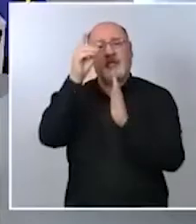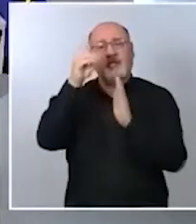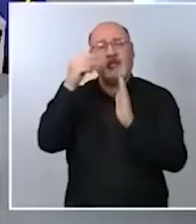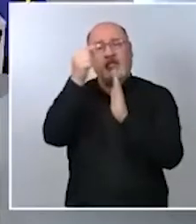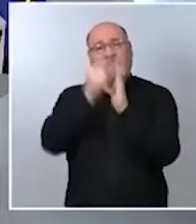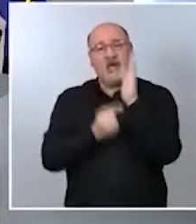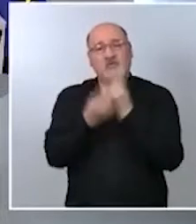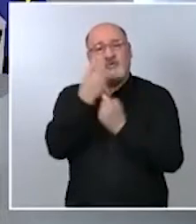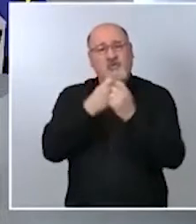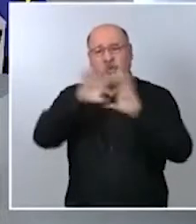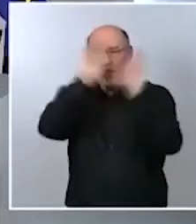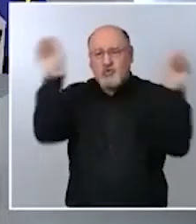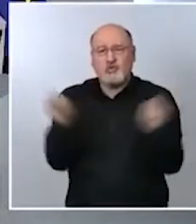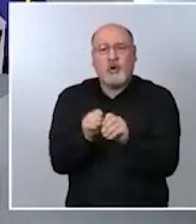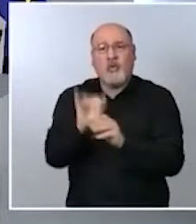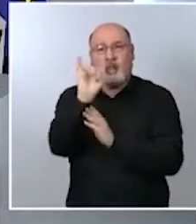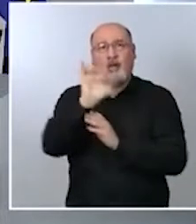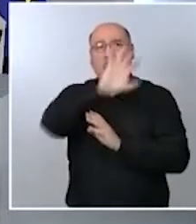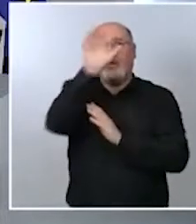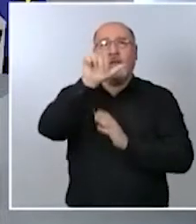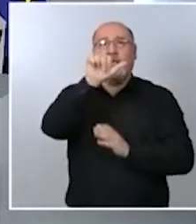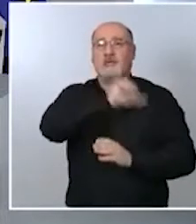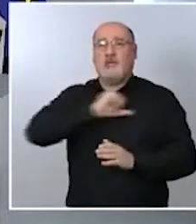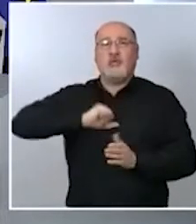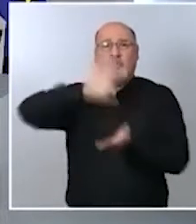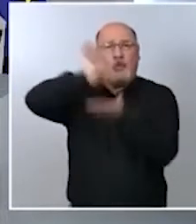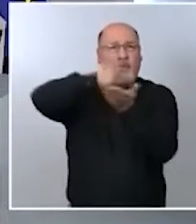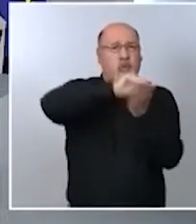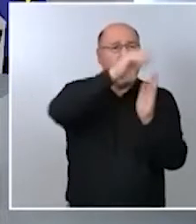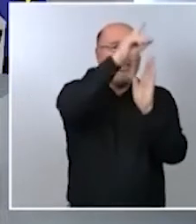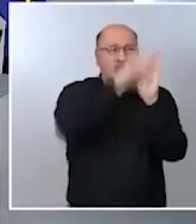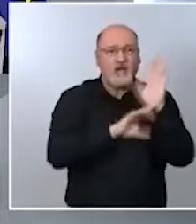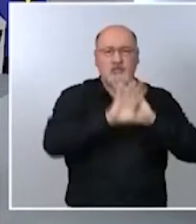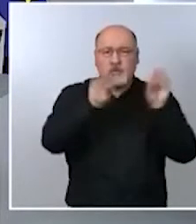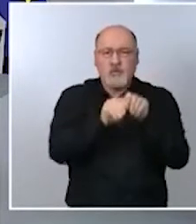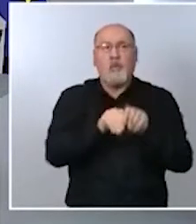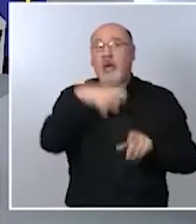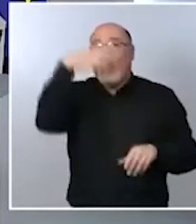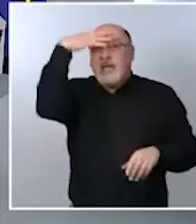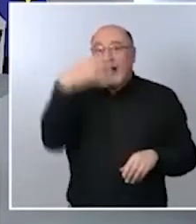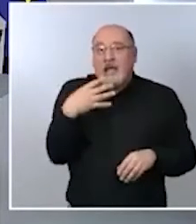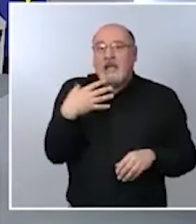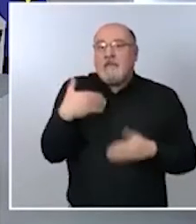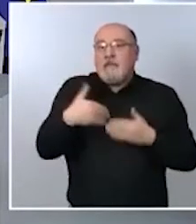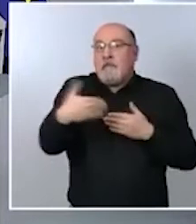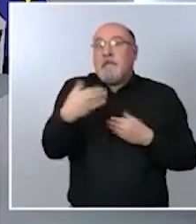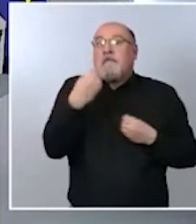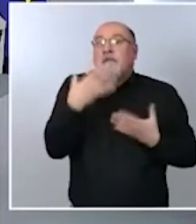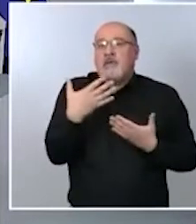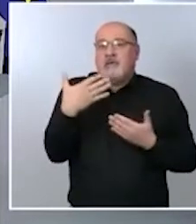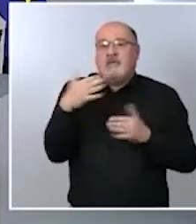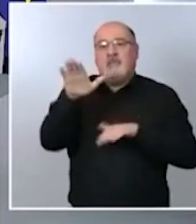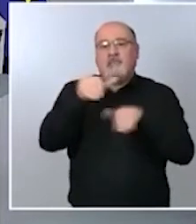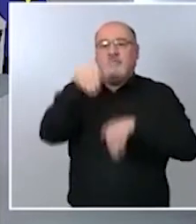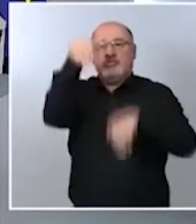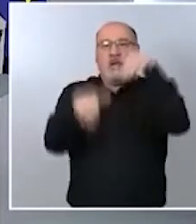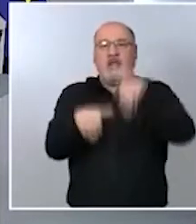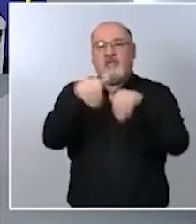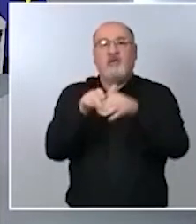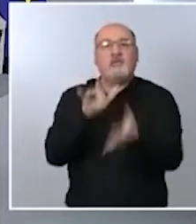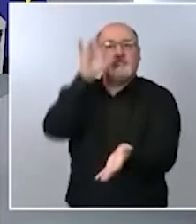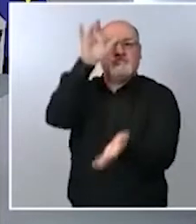todas las comunidades creen que es oportuno celebrar o no las elecciones en Cataluña dado el alto